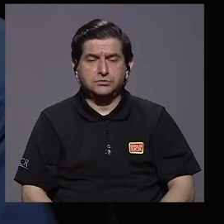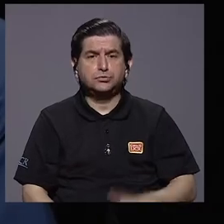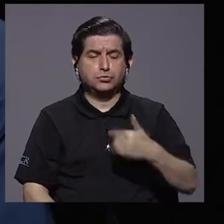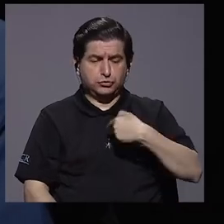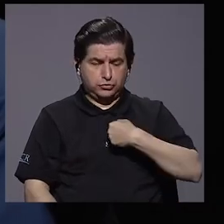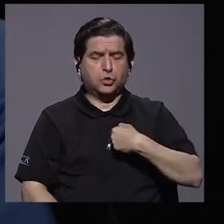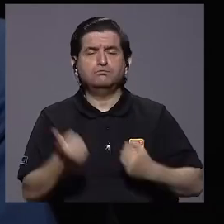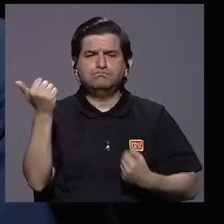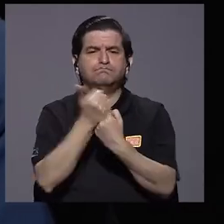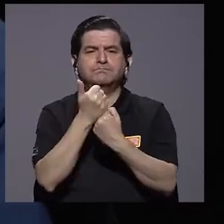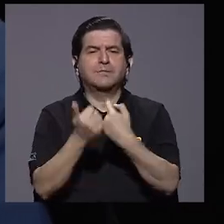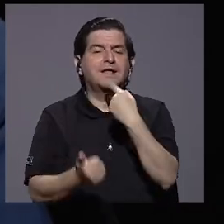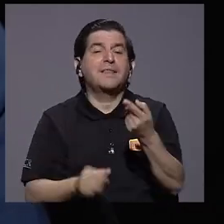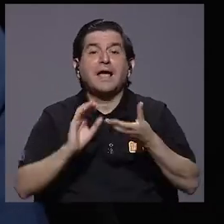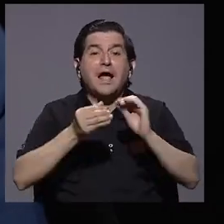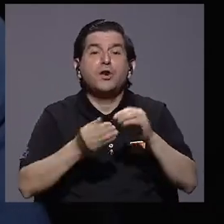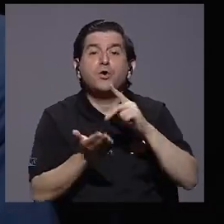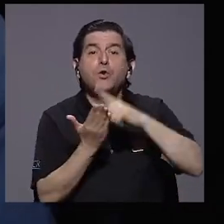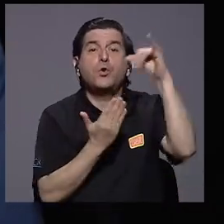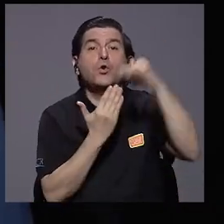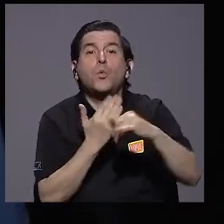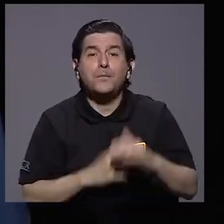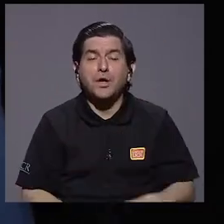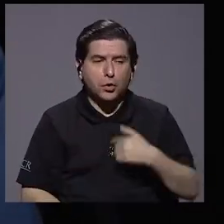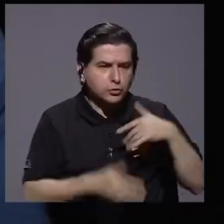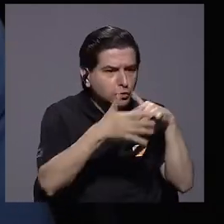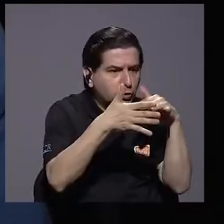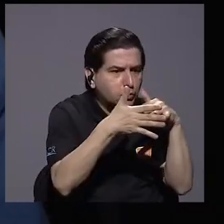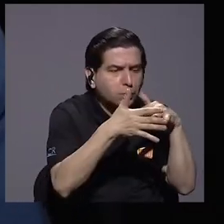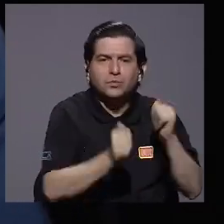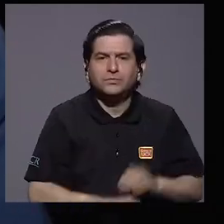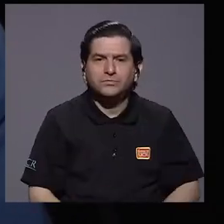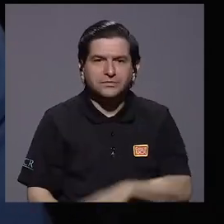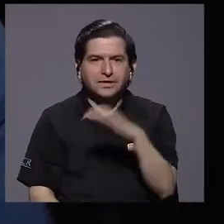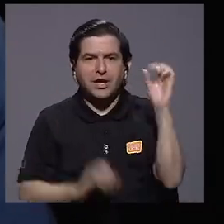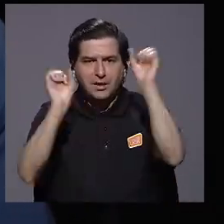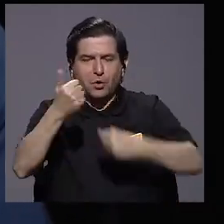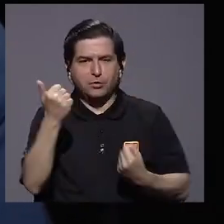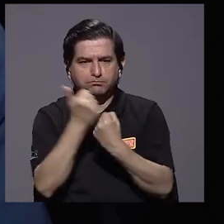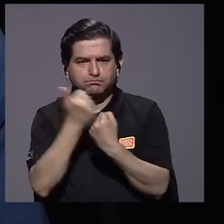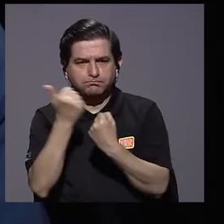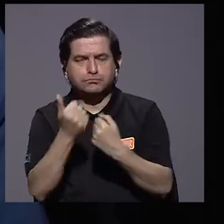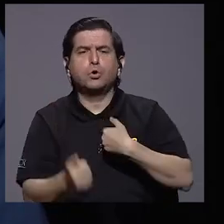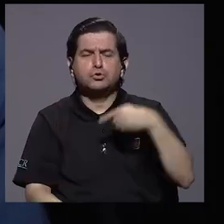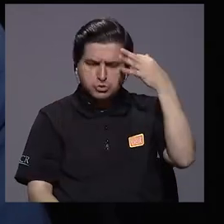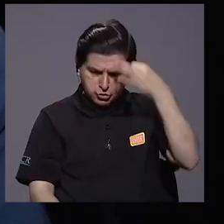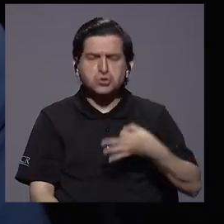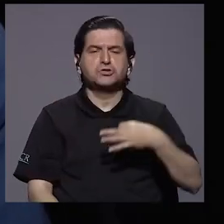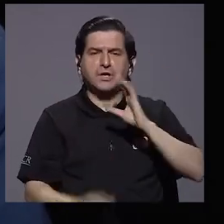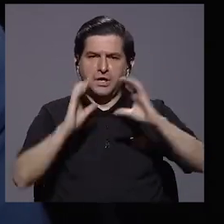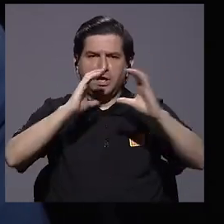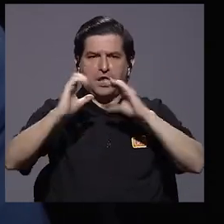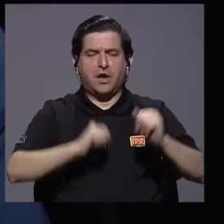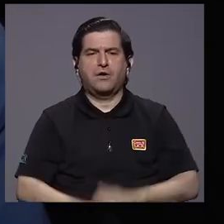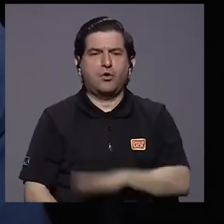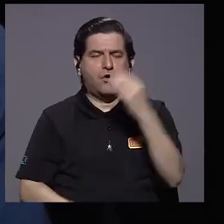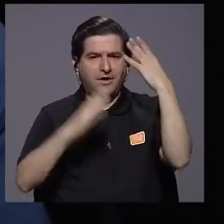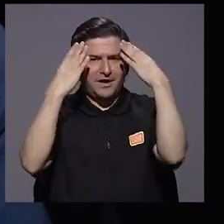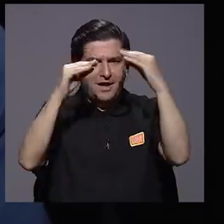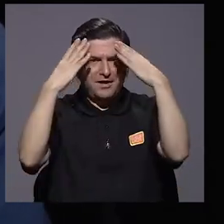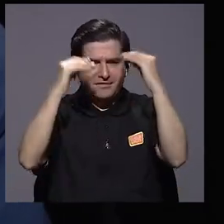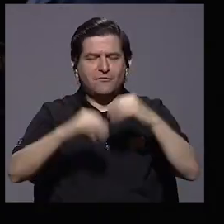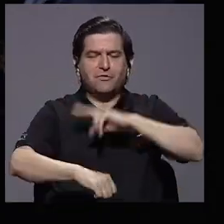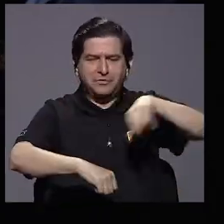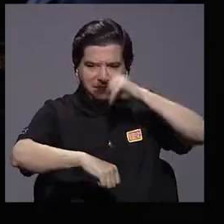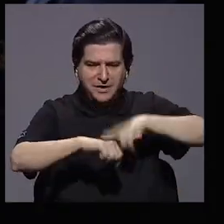con mi apoyo. Dígame qué número de proyecto es para estudiármelo y apoyarlo, porque yo sí creo en la comunicación y en la información a